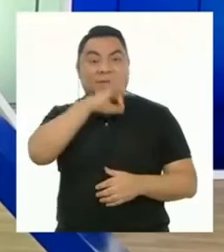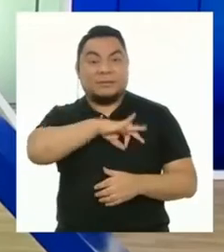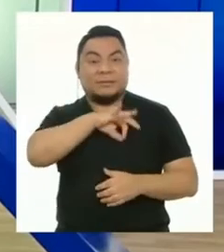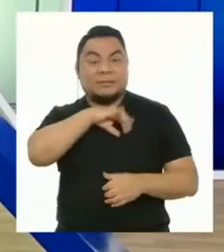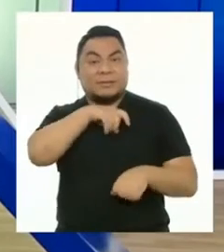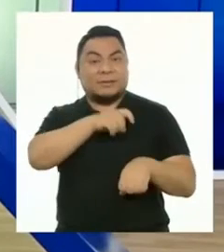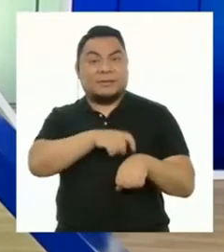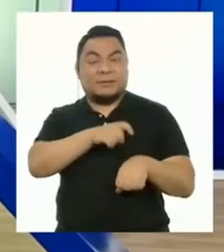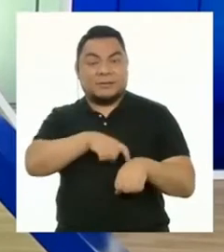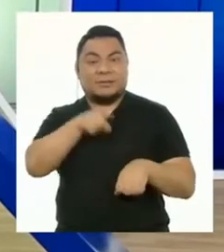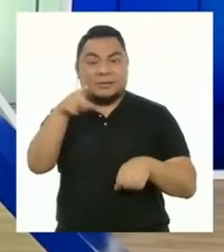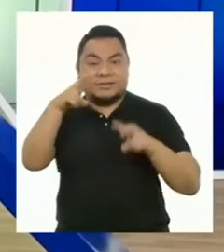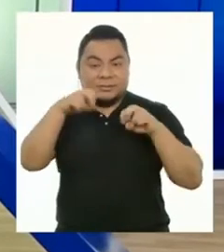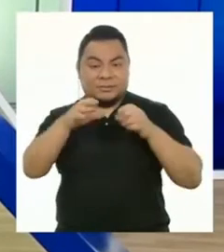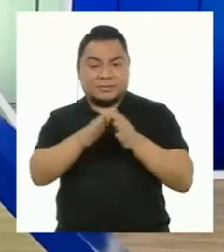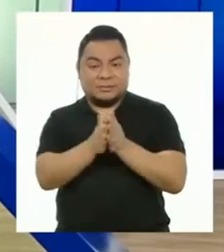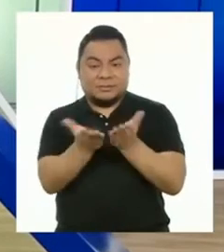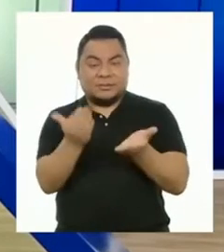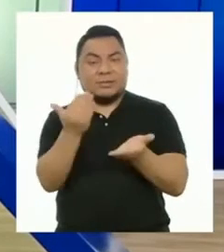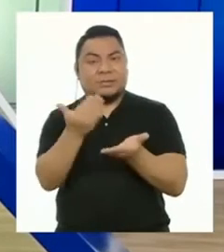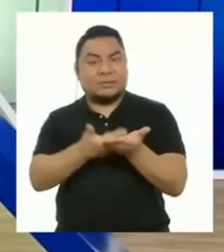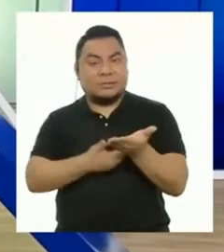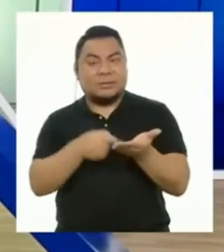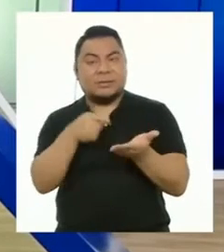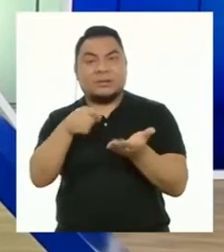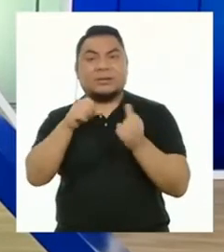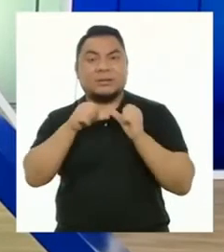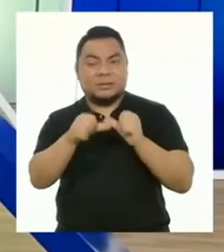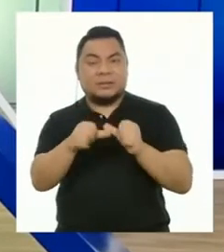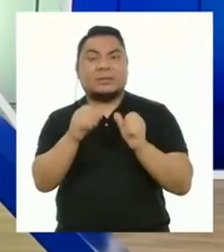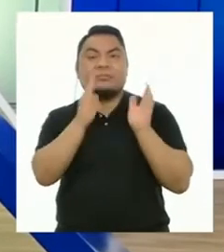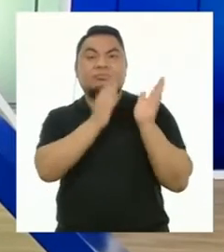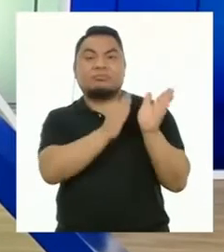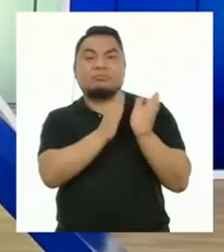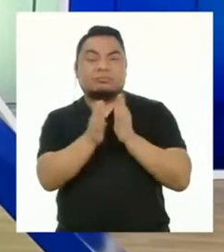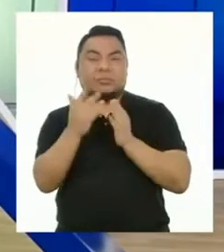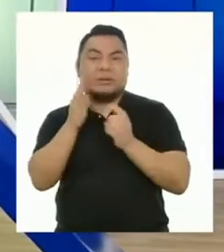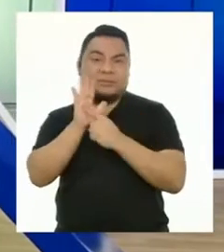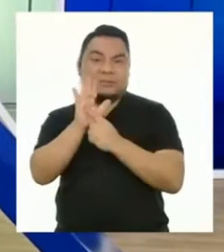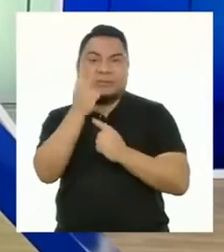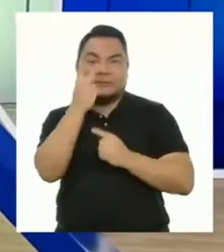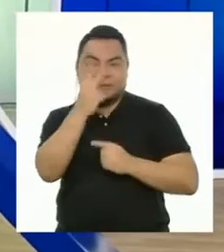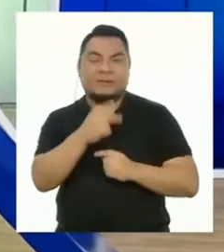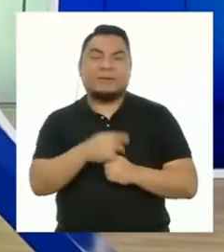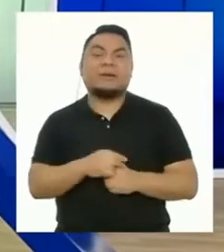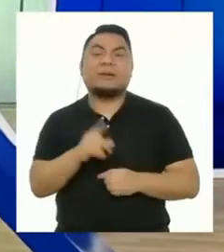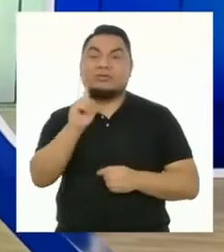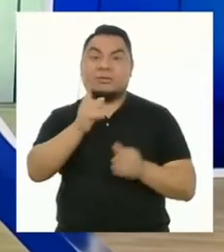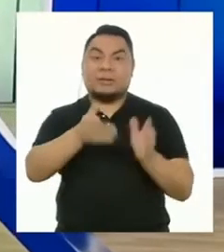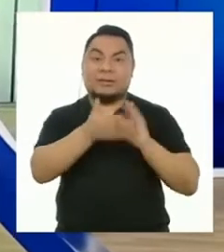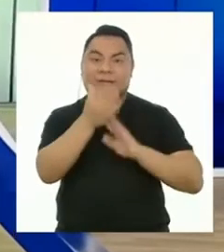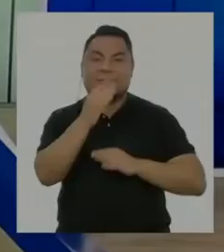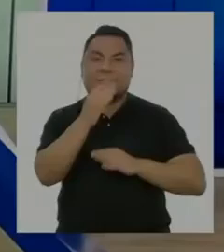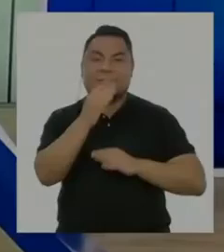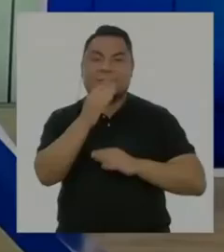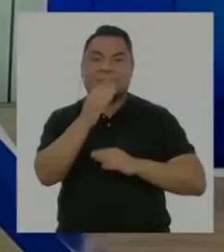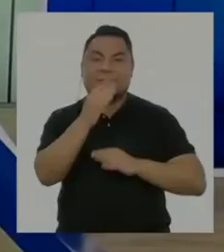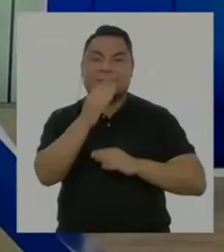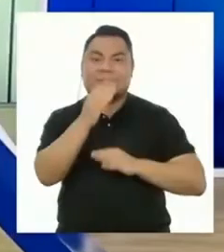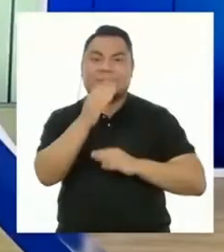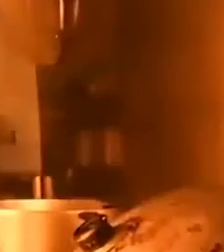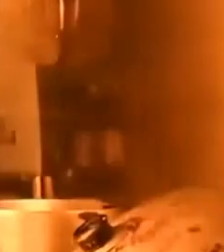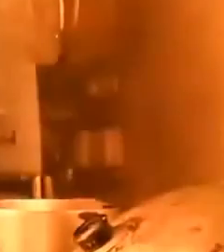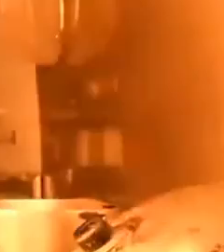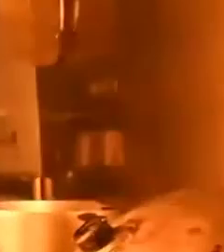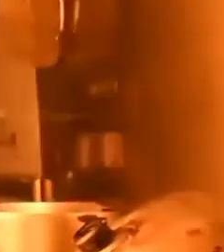Aprovechen este tiempo para revisar si su portafolio sigue la estructura que acabamos de ver. ¡No cambien de canal!